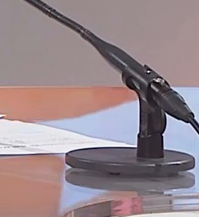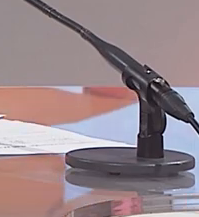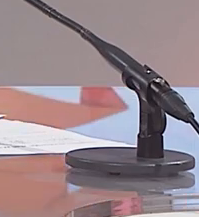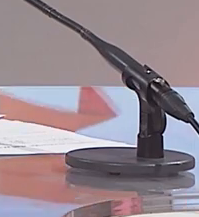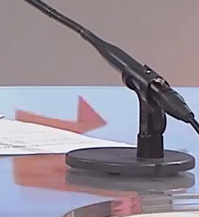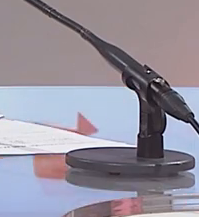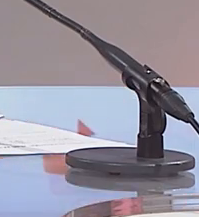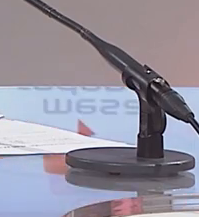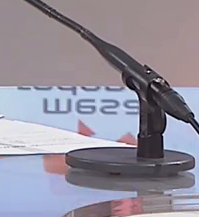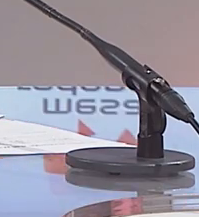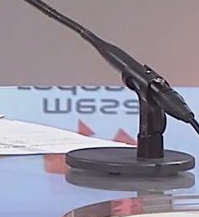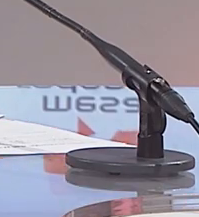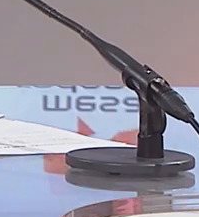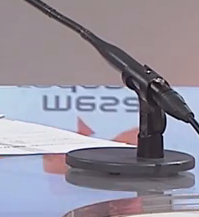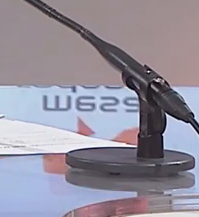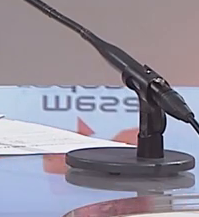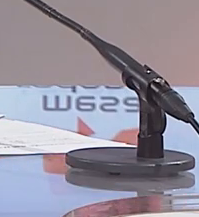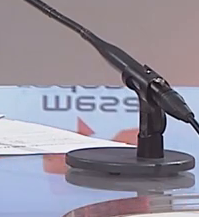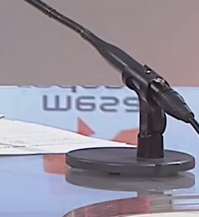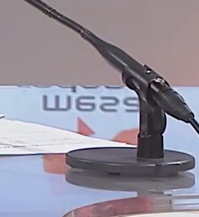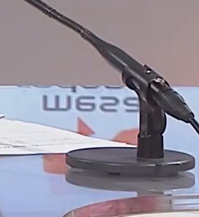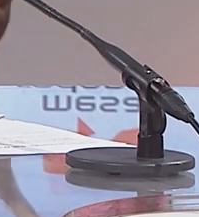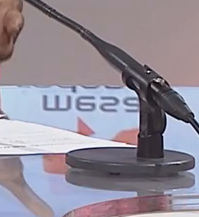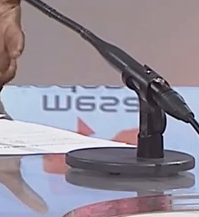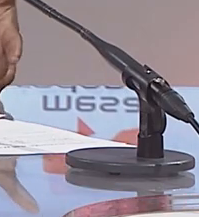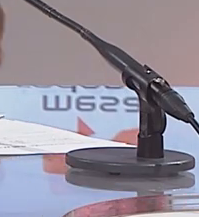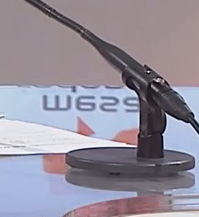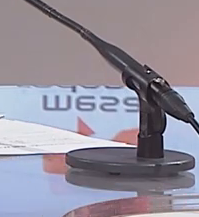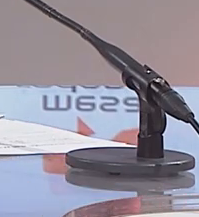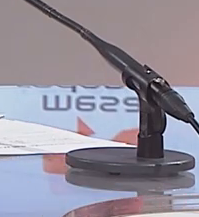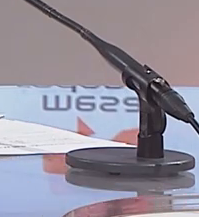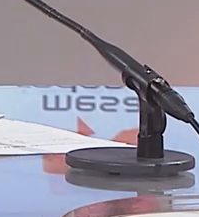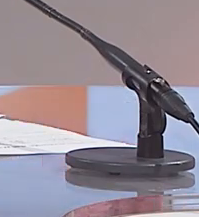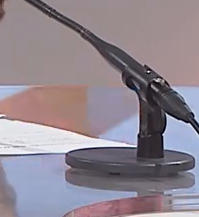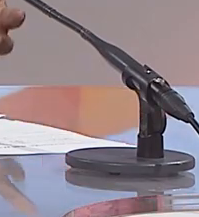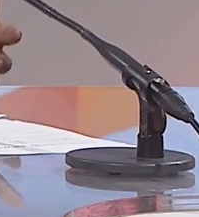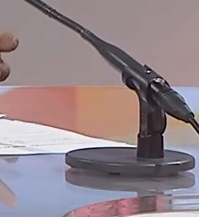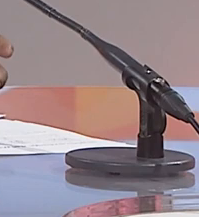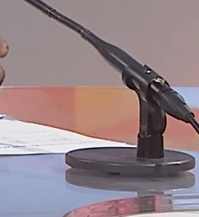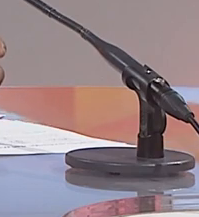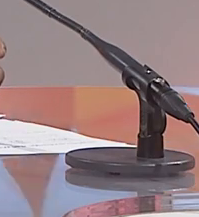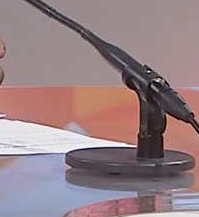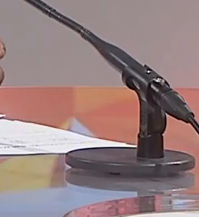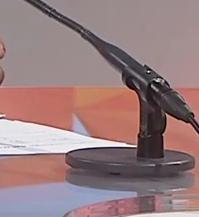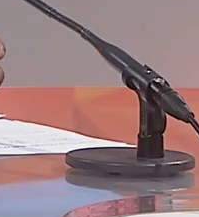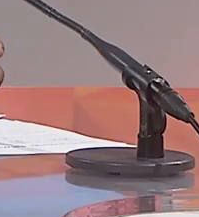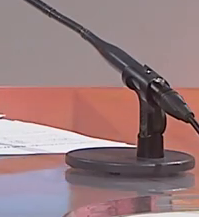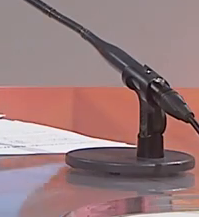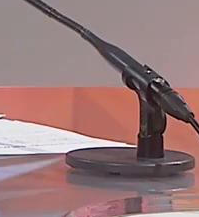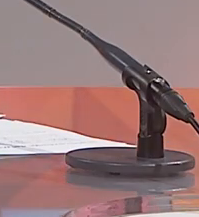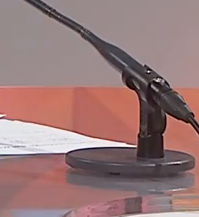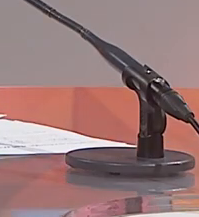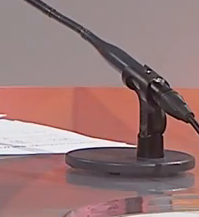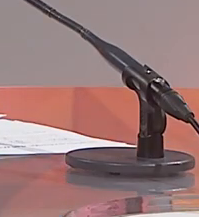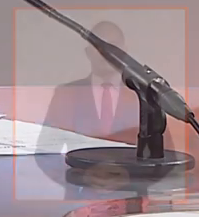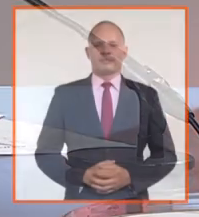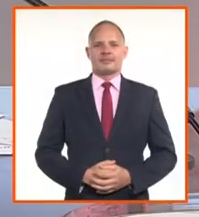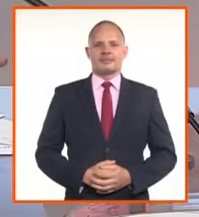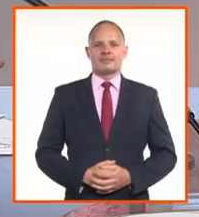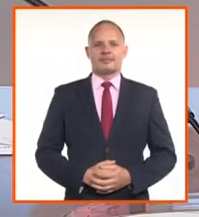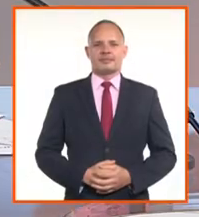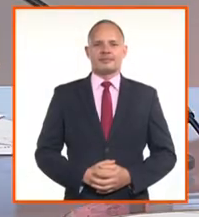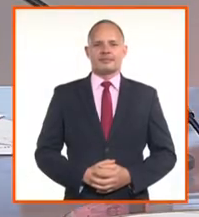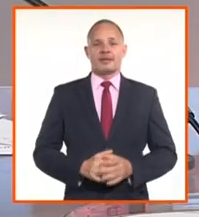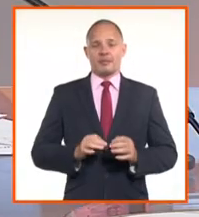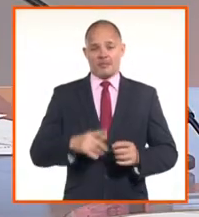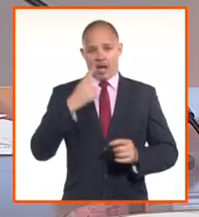el efectivo, precisamente por la situación que tiene la economía, hay una demanda muy alta de efectivo, y hay